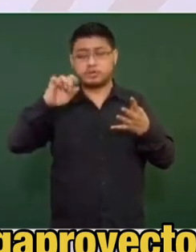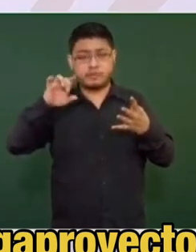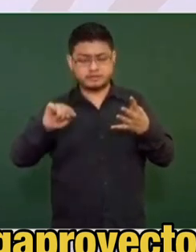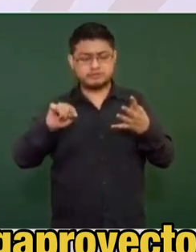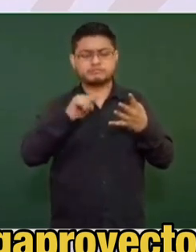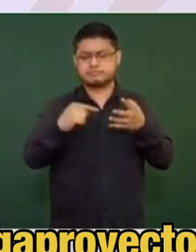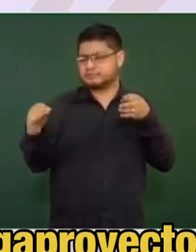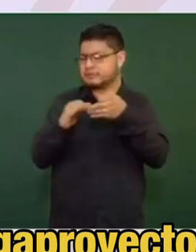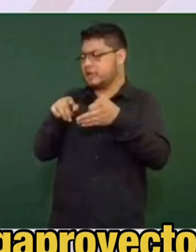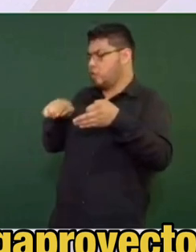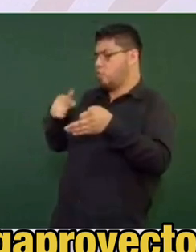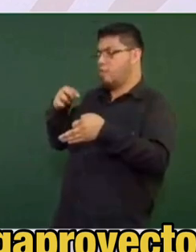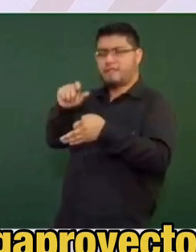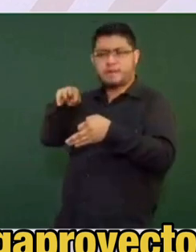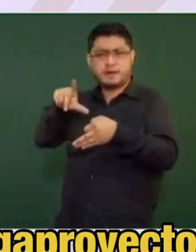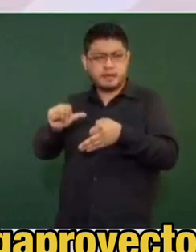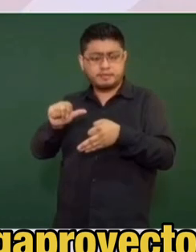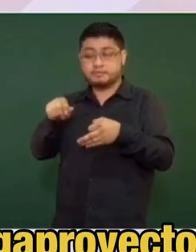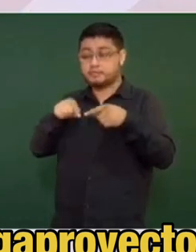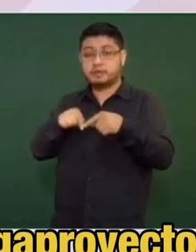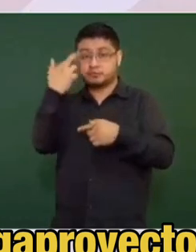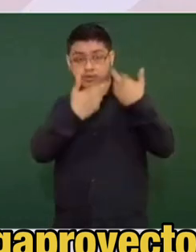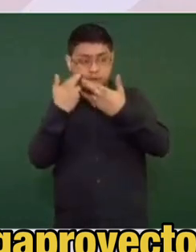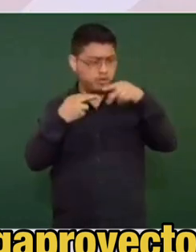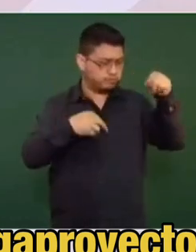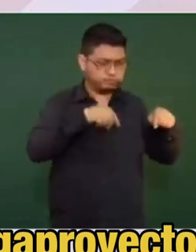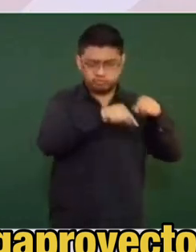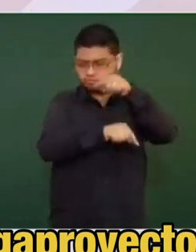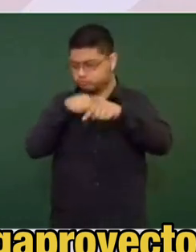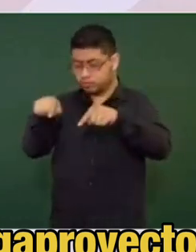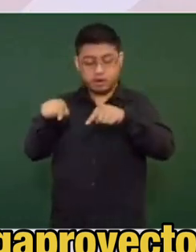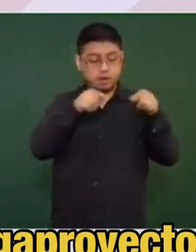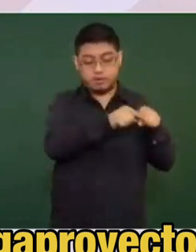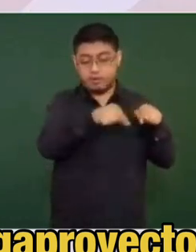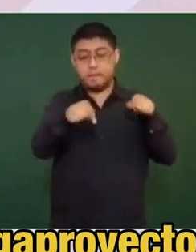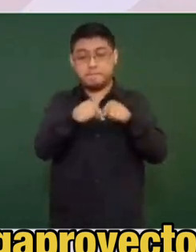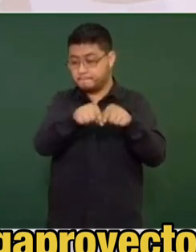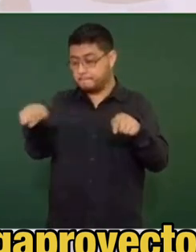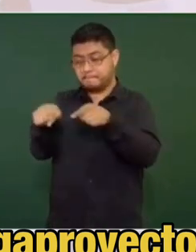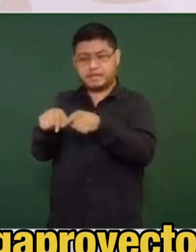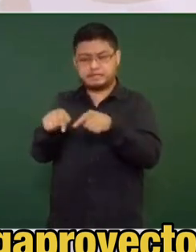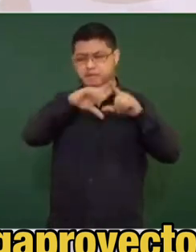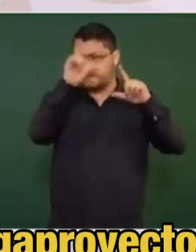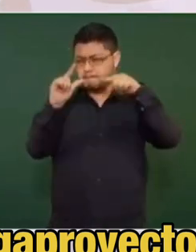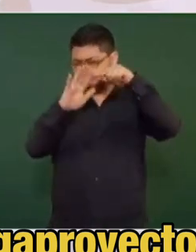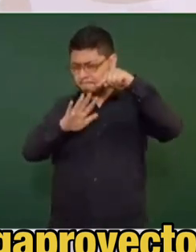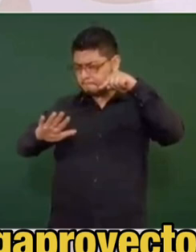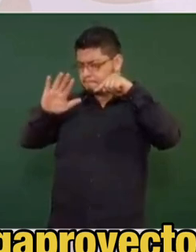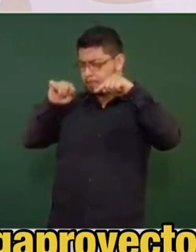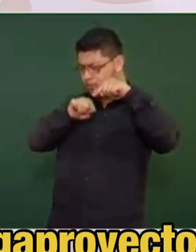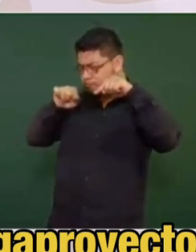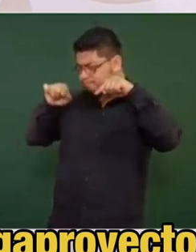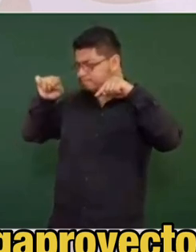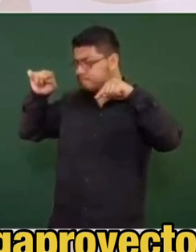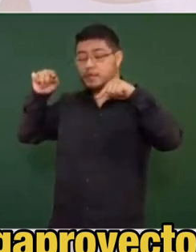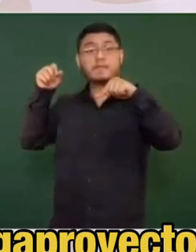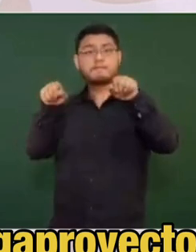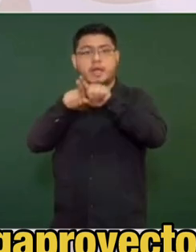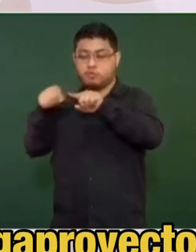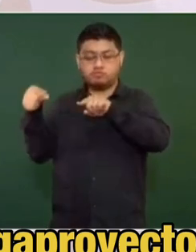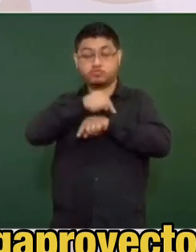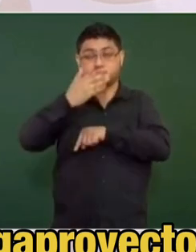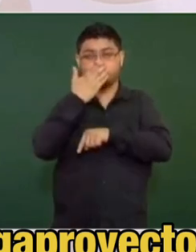límites con Guatemala. Se están modernizando los puertos de Coatzacoalcos, Veracruz, Salinacruz, Oaxaca, Puerto Chiapas y el puerto de Guaymas, en Sonora.